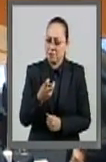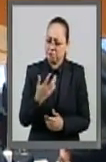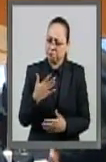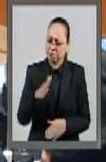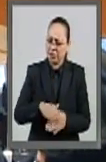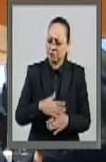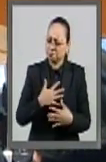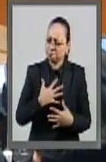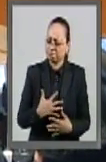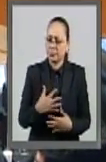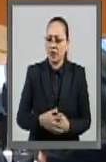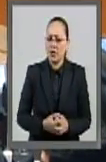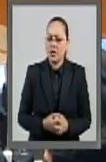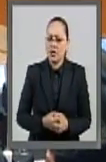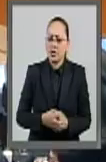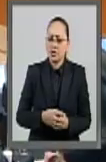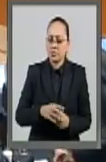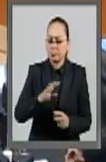en los temas de energía.